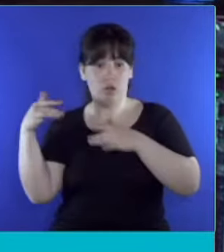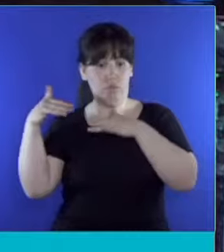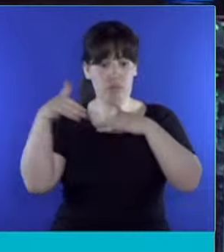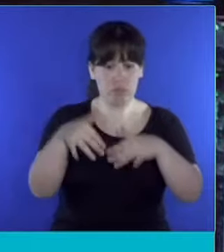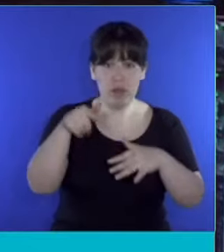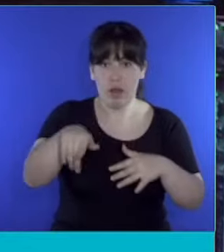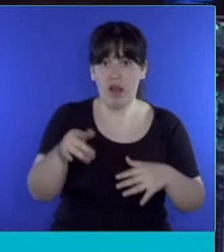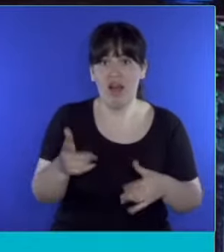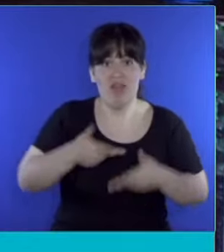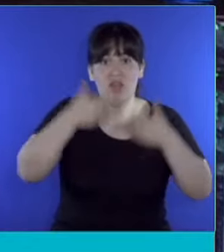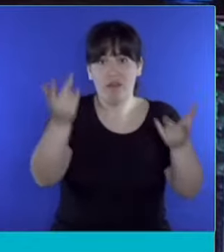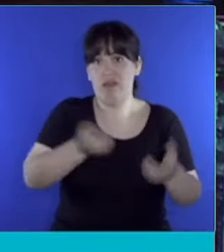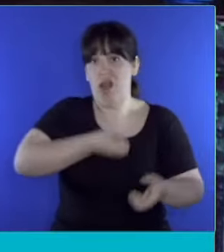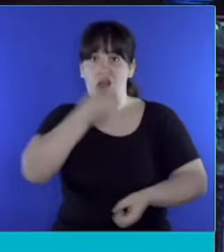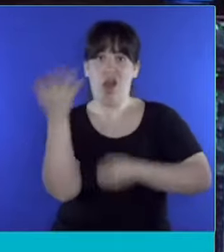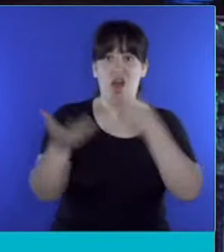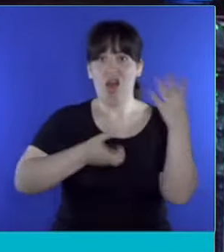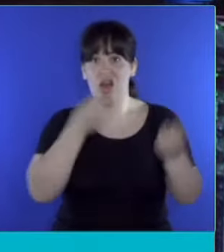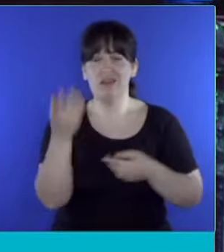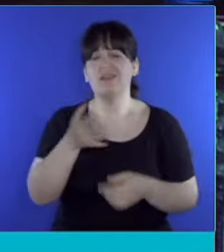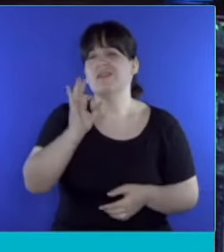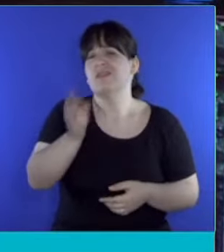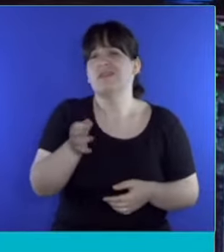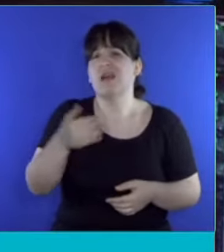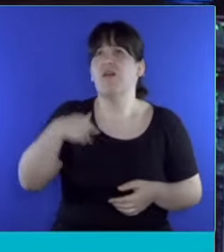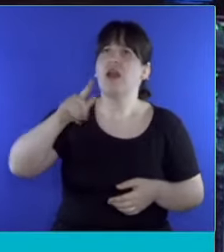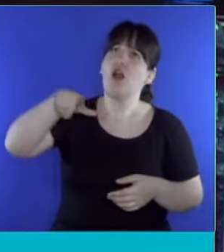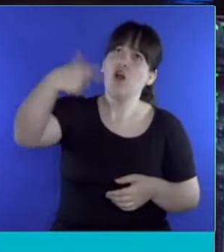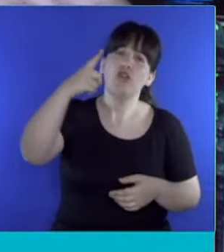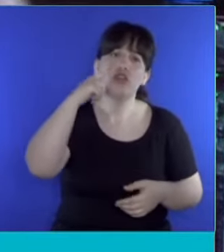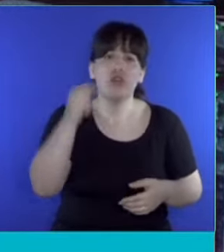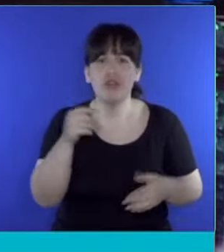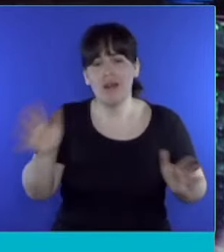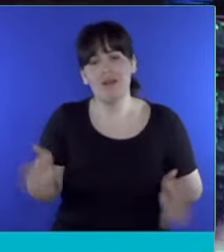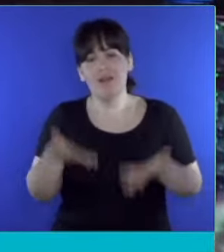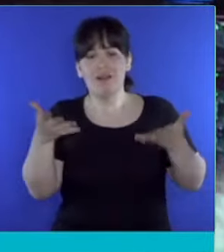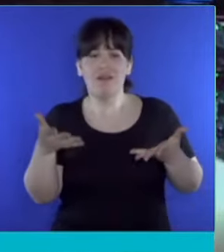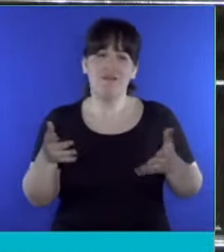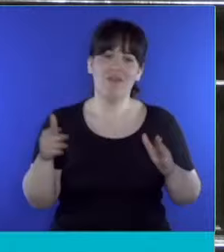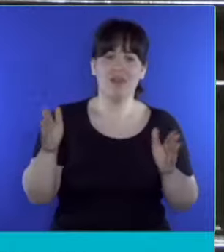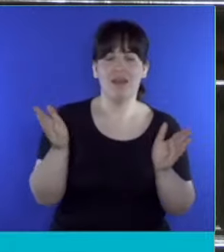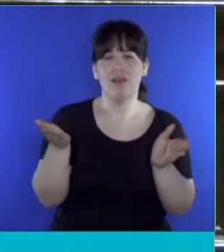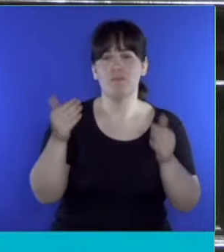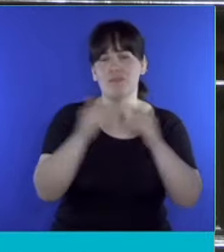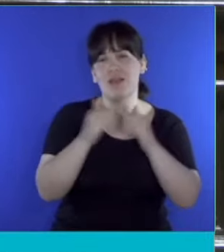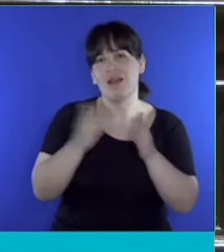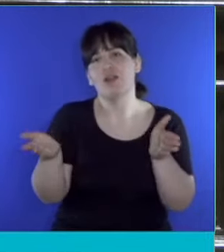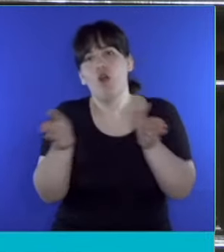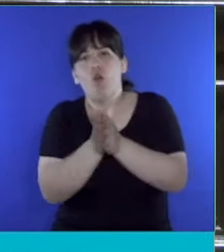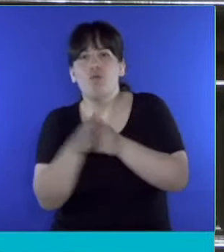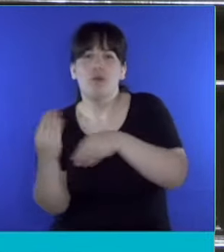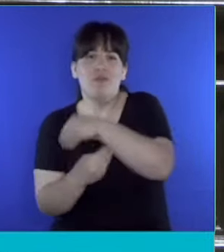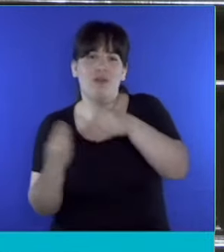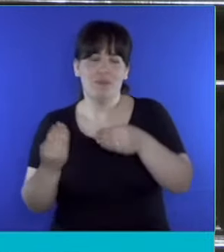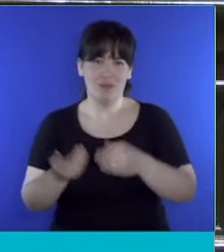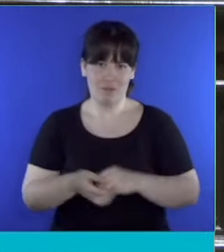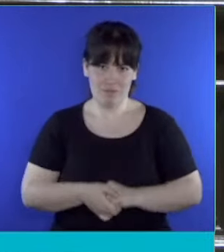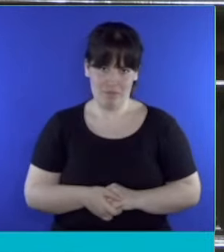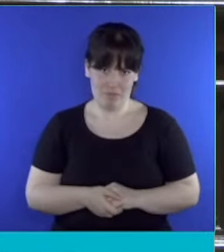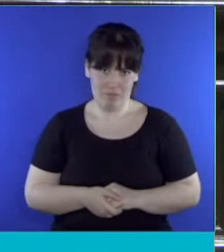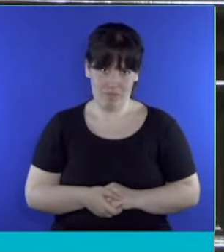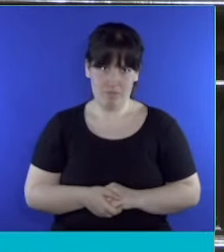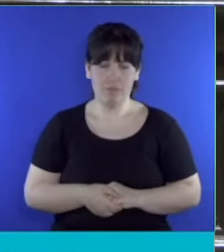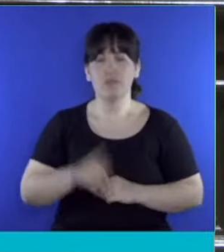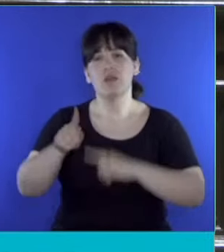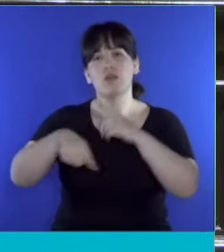lo que quiera, aunque sean barbaridades, y sabe que el otro día se va a levantar en su casa con sus hijos. Gracias, señor Presidente. Muchas gracias, señor Diputado. Tiene la palabra la